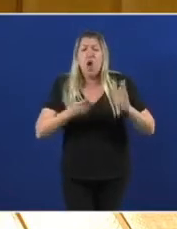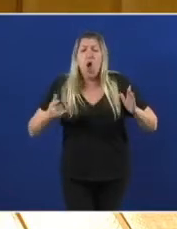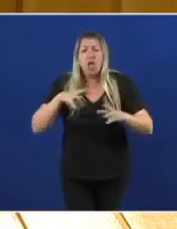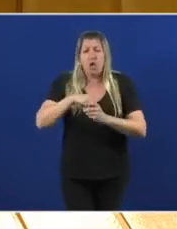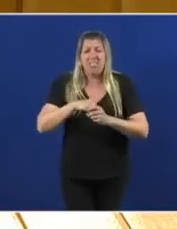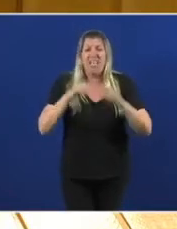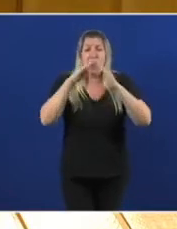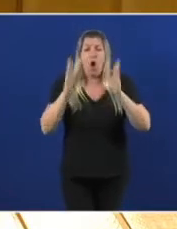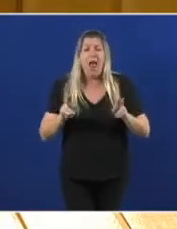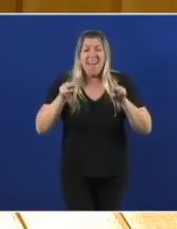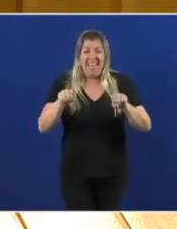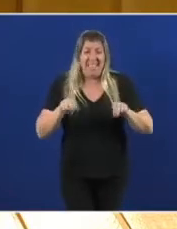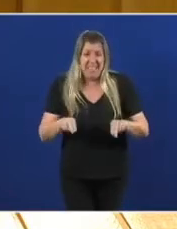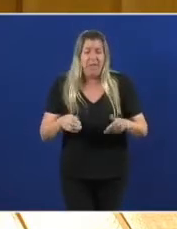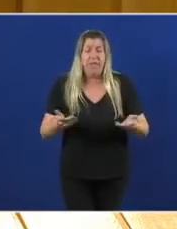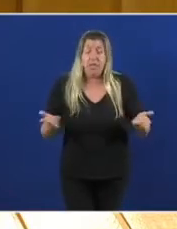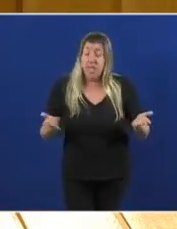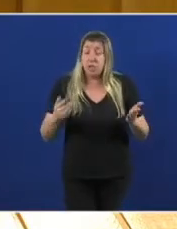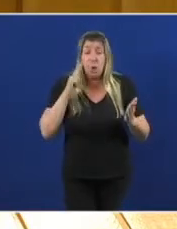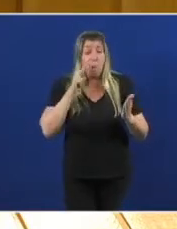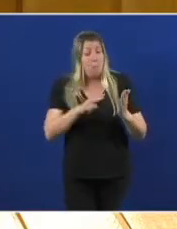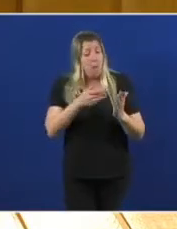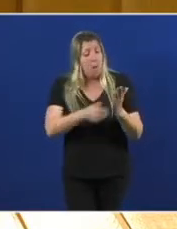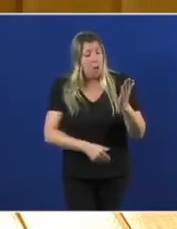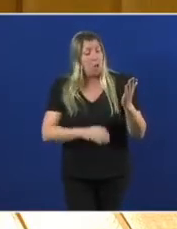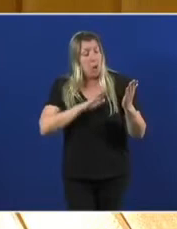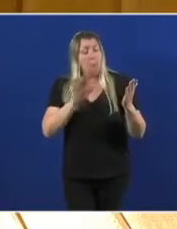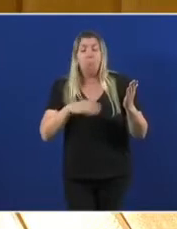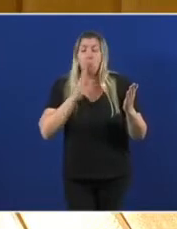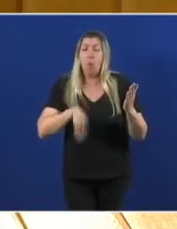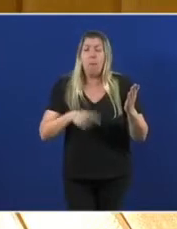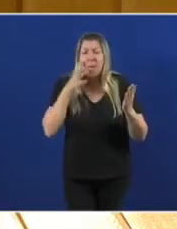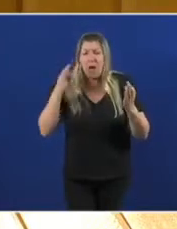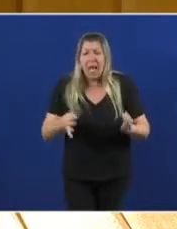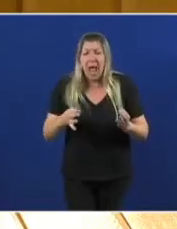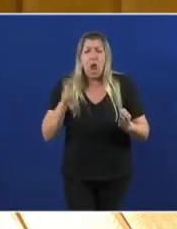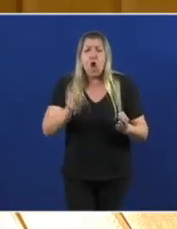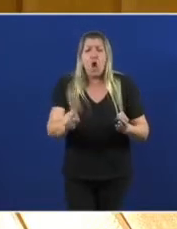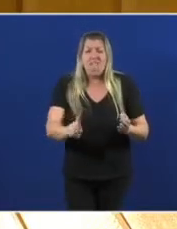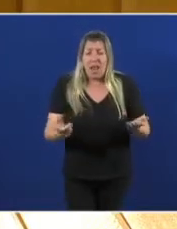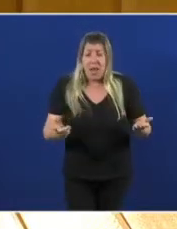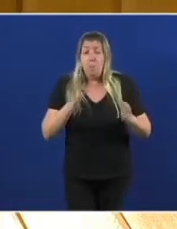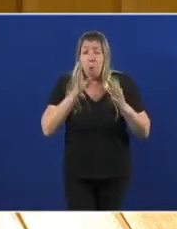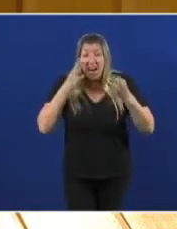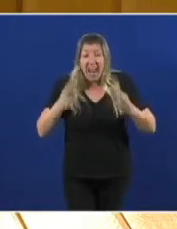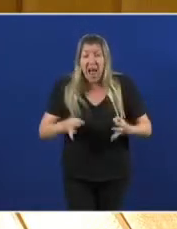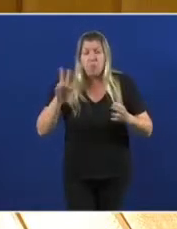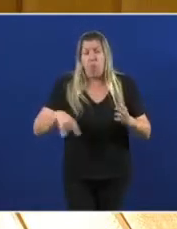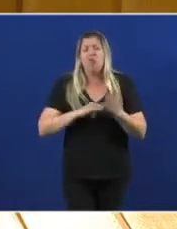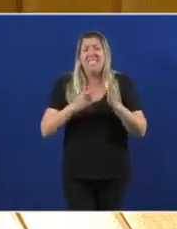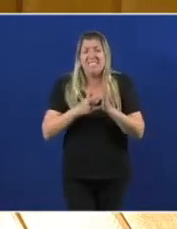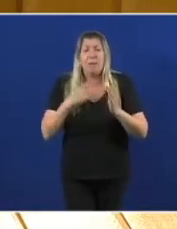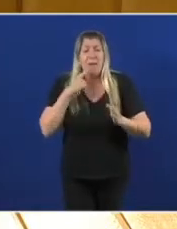Isto queda moi ben nunha nota de prensa pero que non vale para nada cando temos un sistema absolutamente